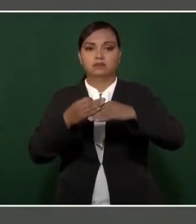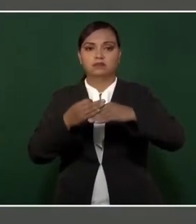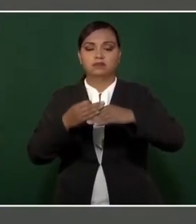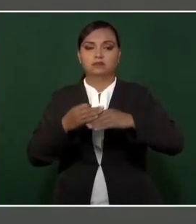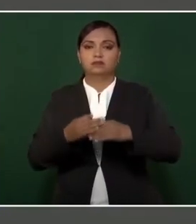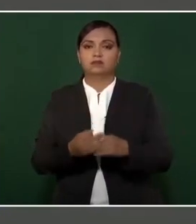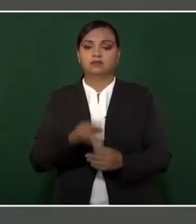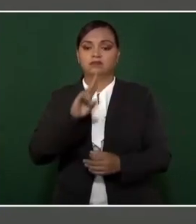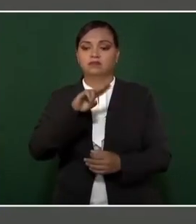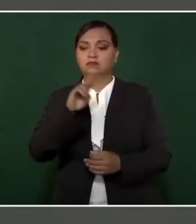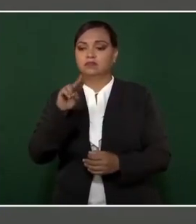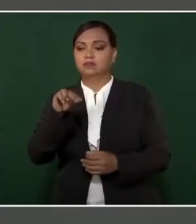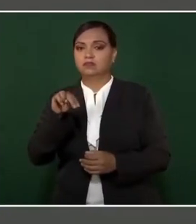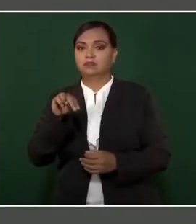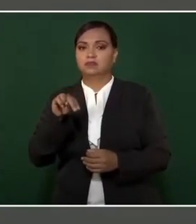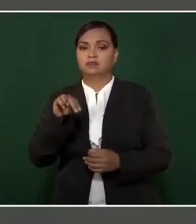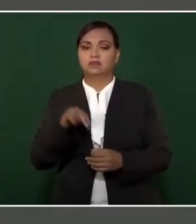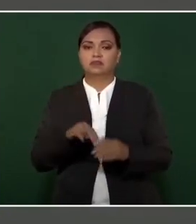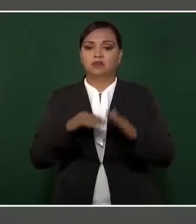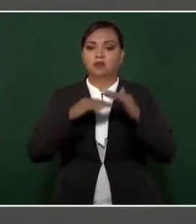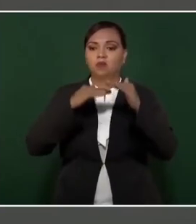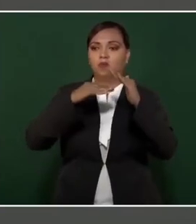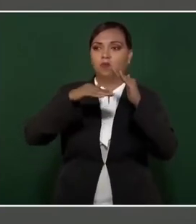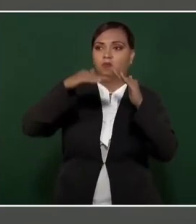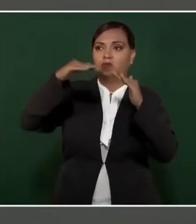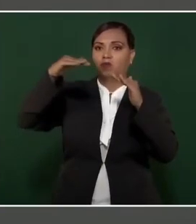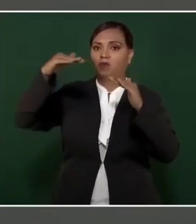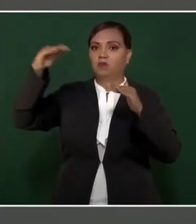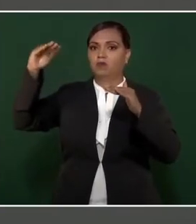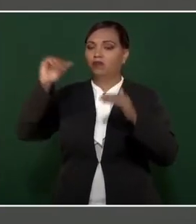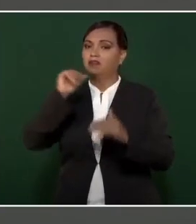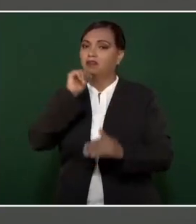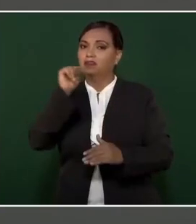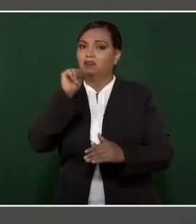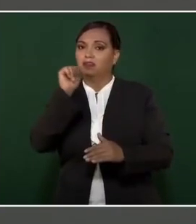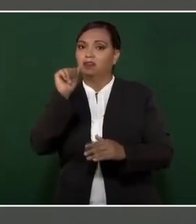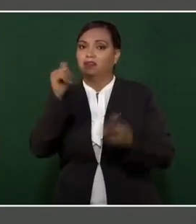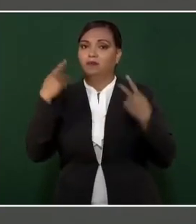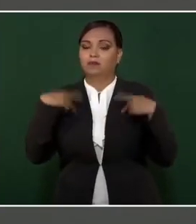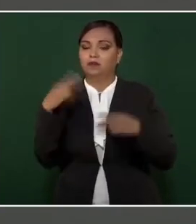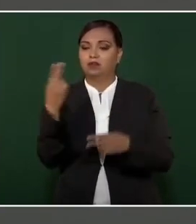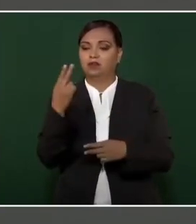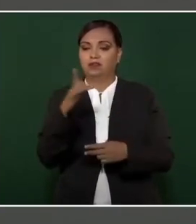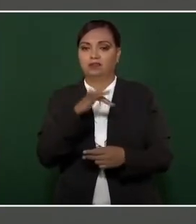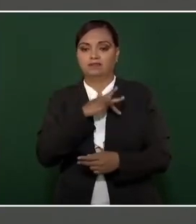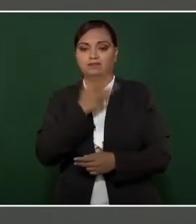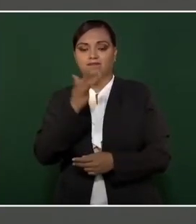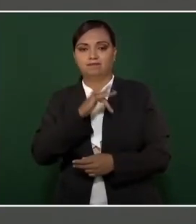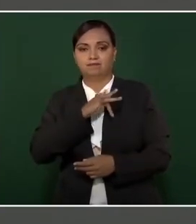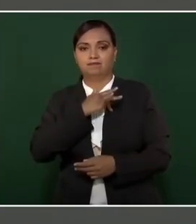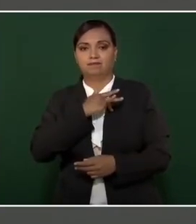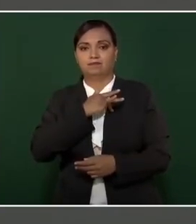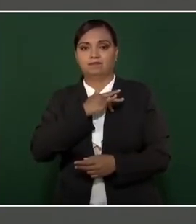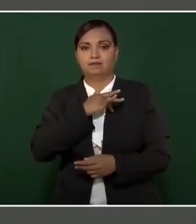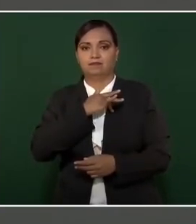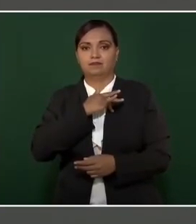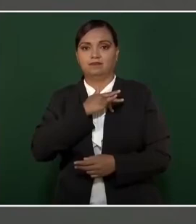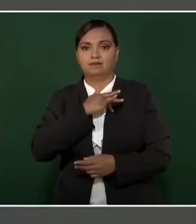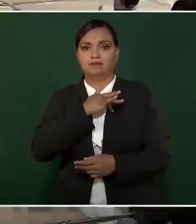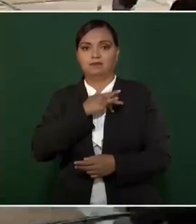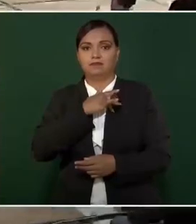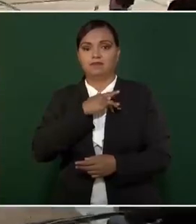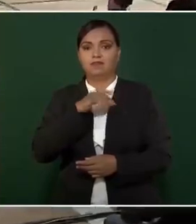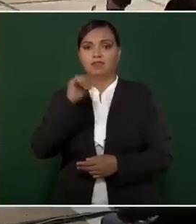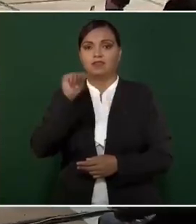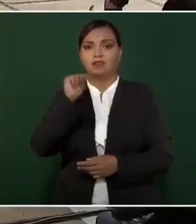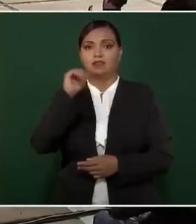en ningún nivel de la escala, nadie debe sentirse absoluto.